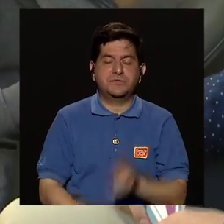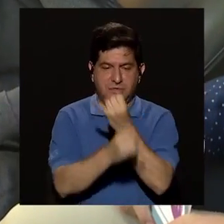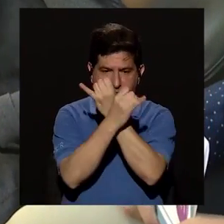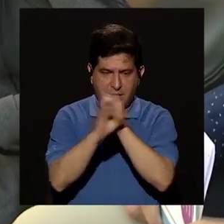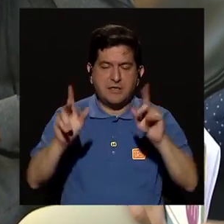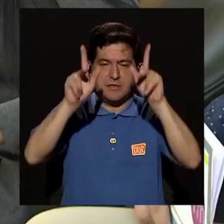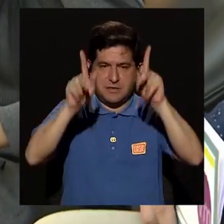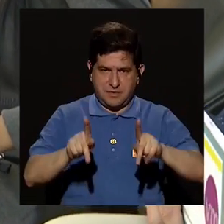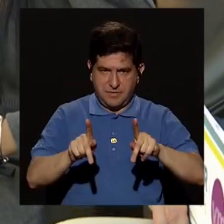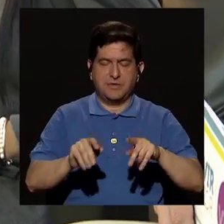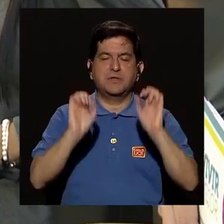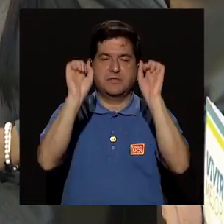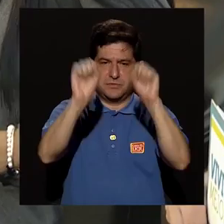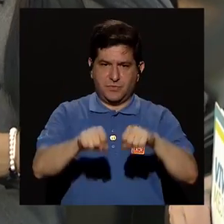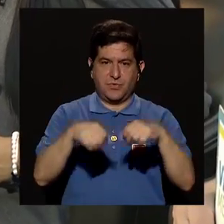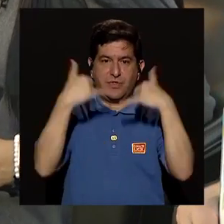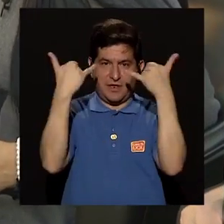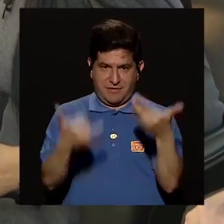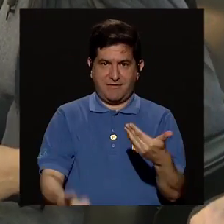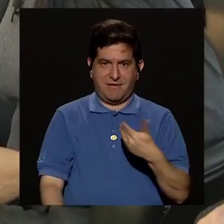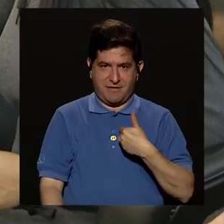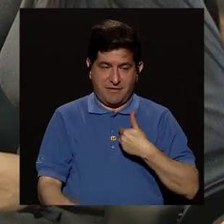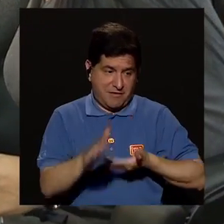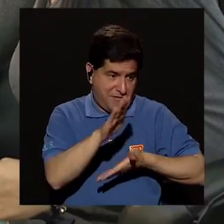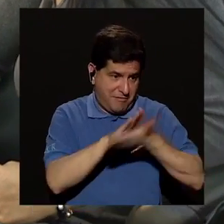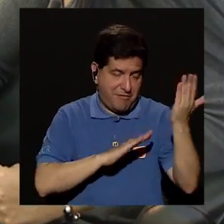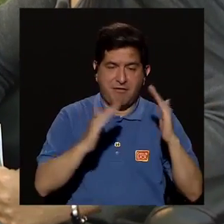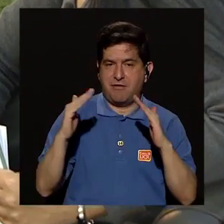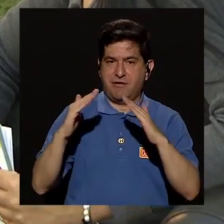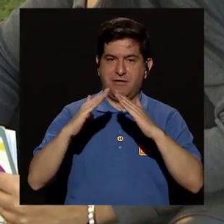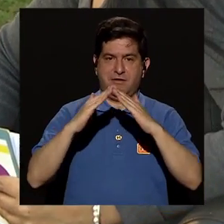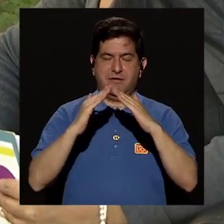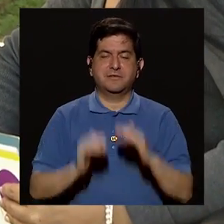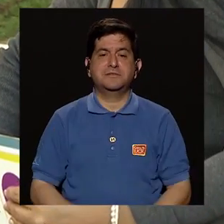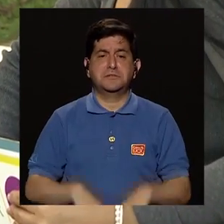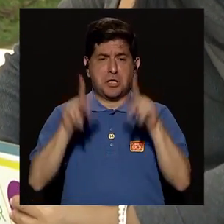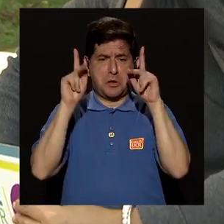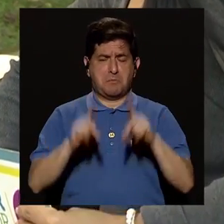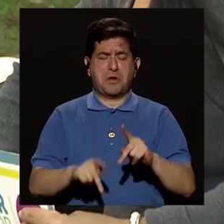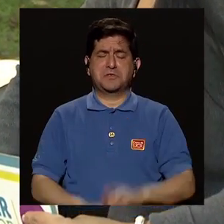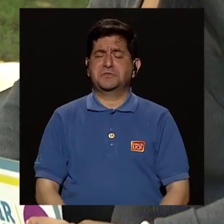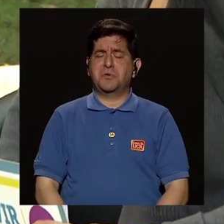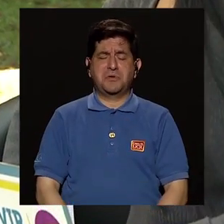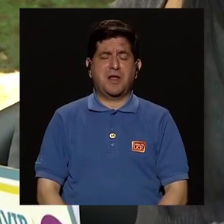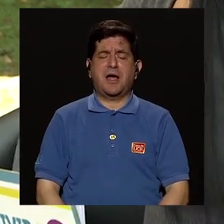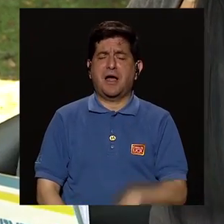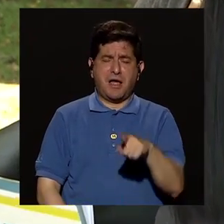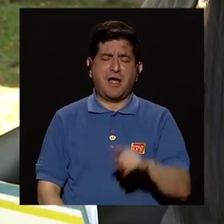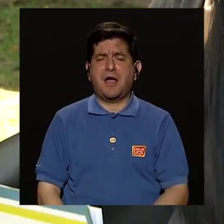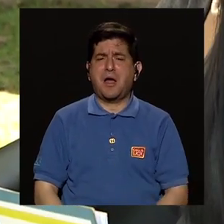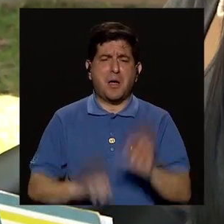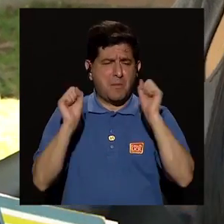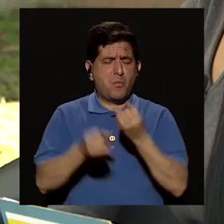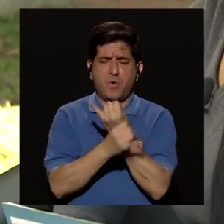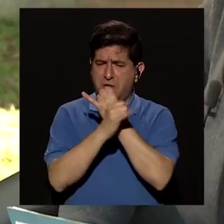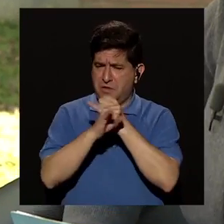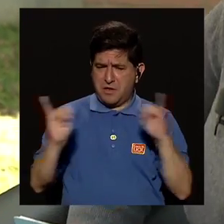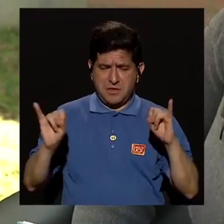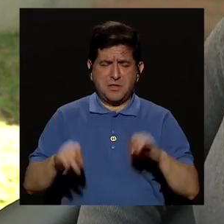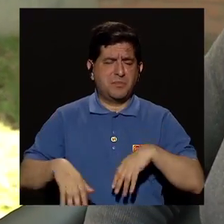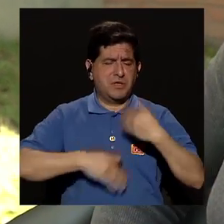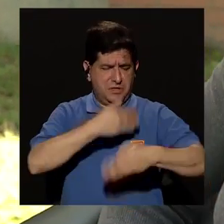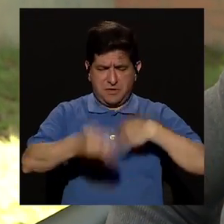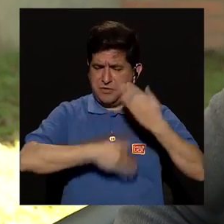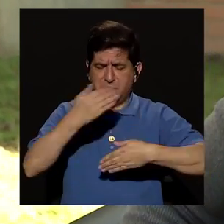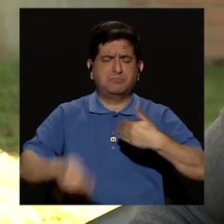de esa persona. Dice que cuando ya tenga que irse del hogar sea lo suficientemente autónoma para desenvolverse sola.